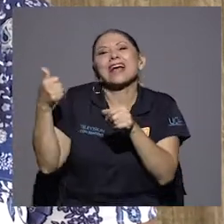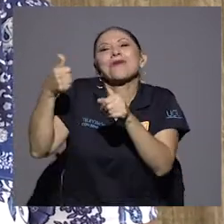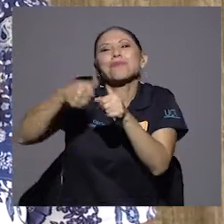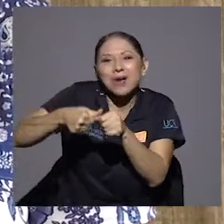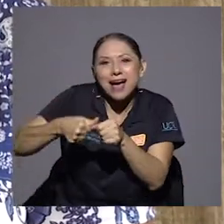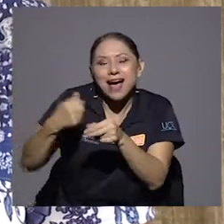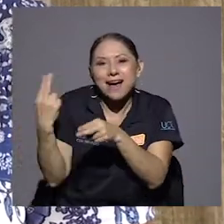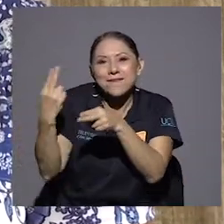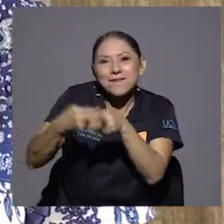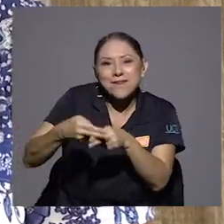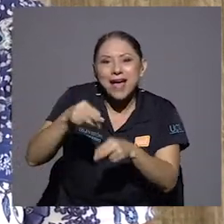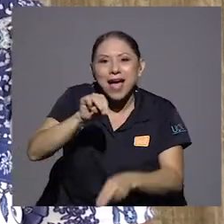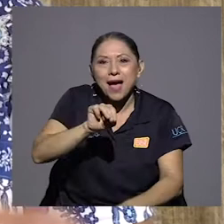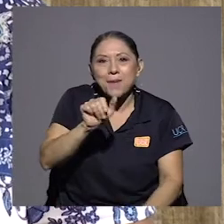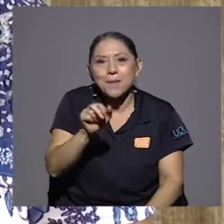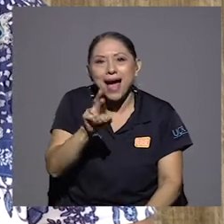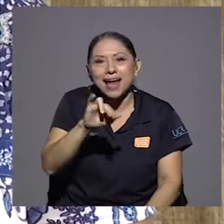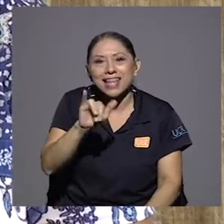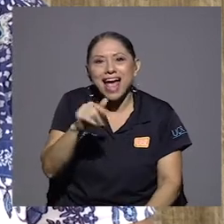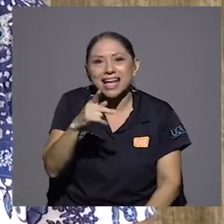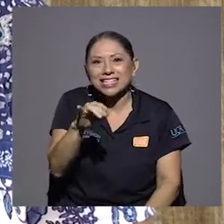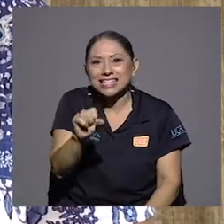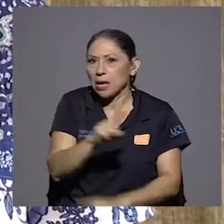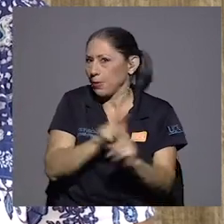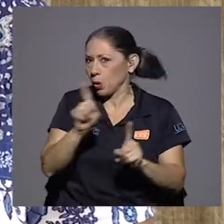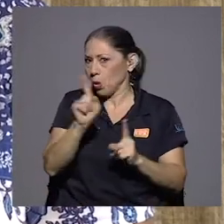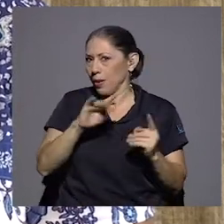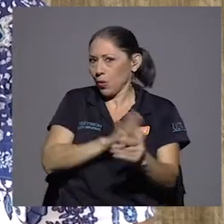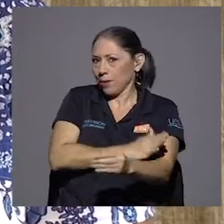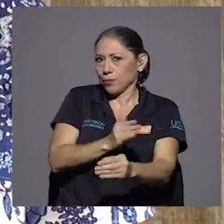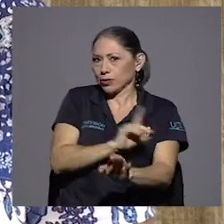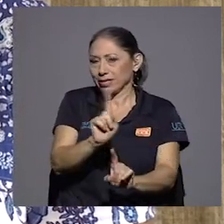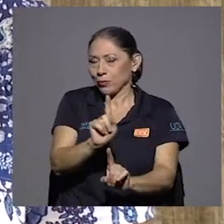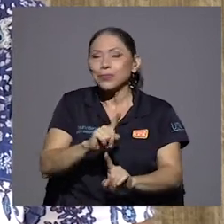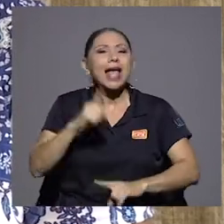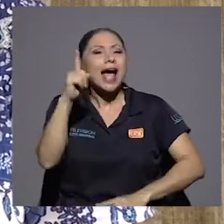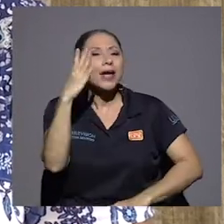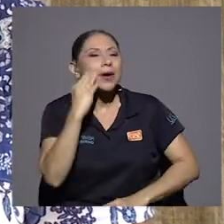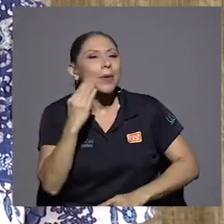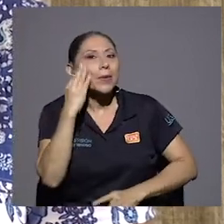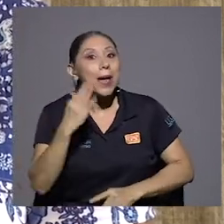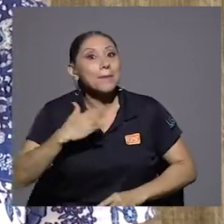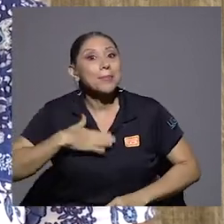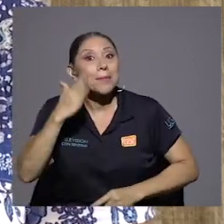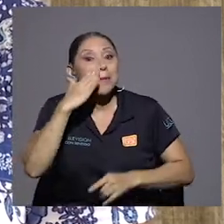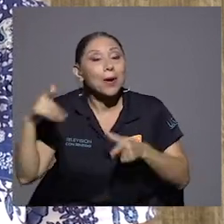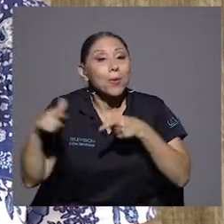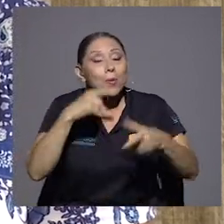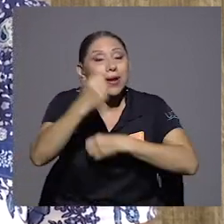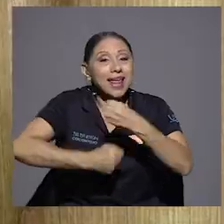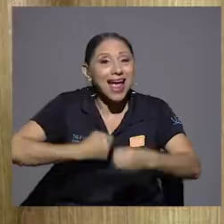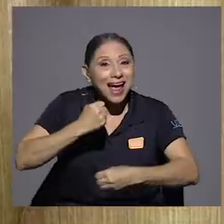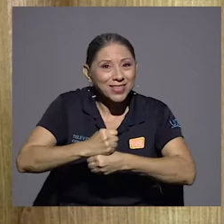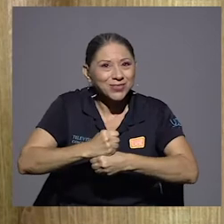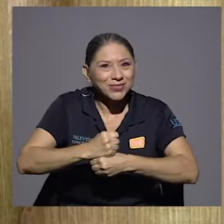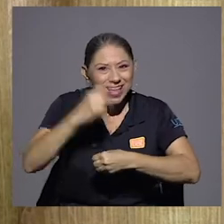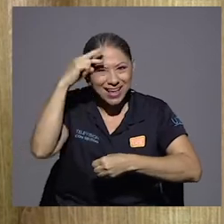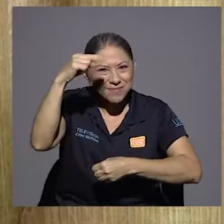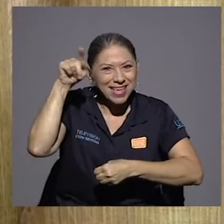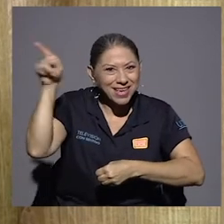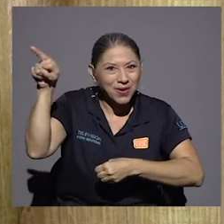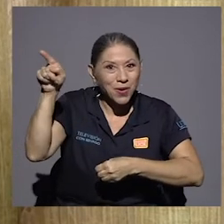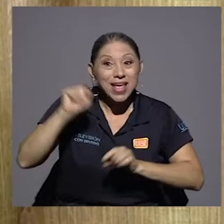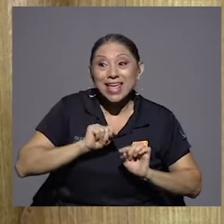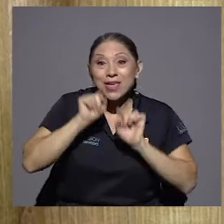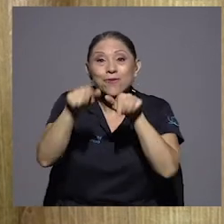Y entonces hay una anécdota de que mi mamá cumplía años y le llevaron mariachis en México. Y estaba lleno de